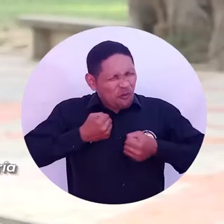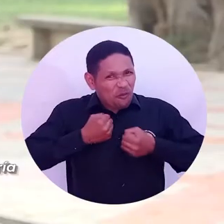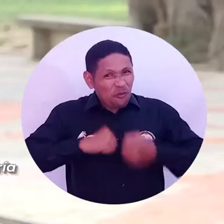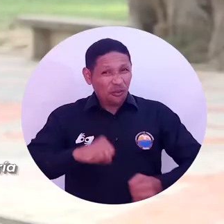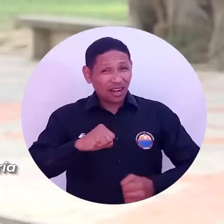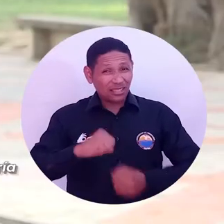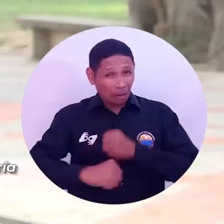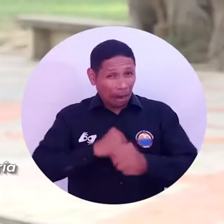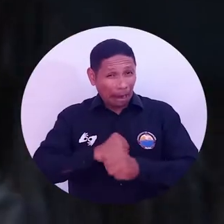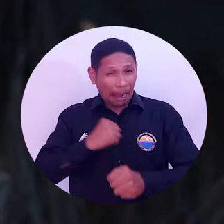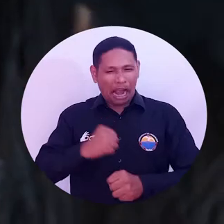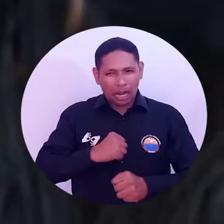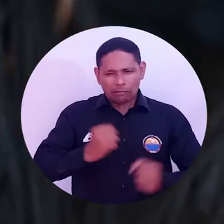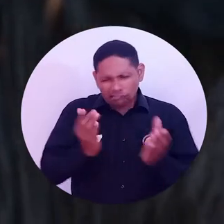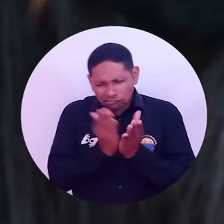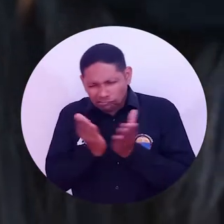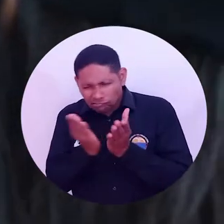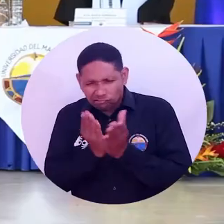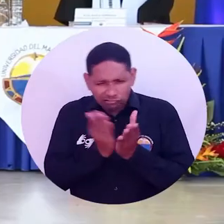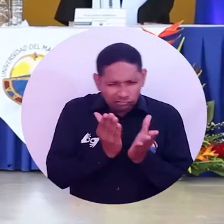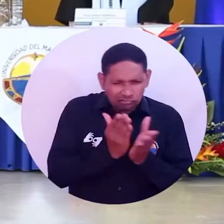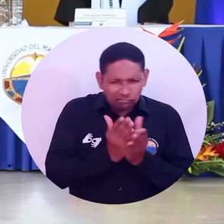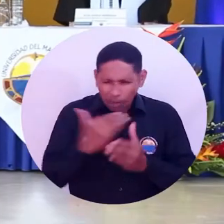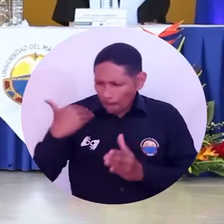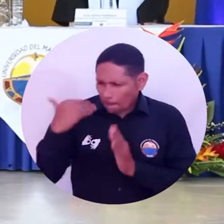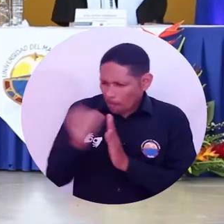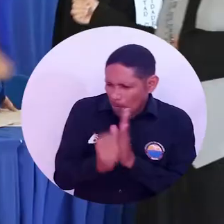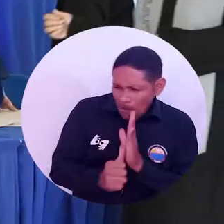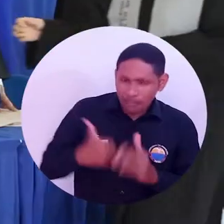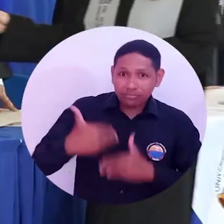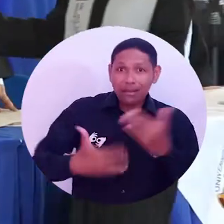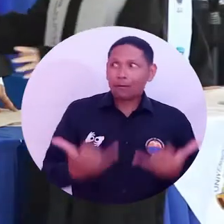centro